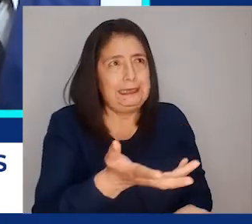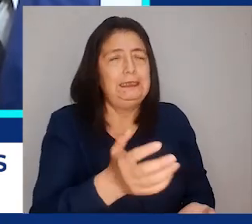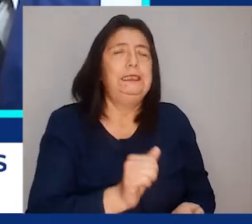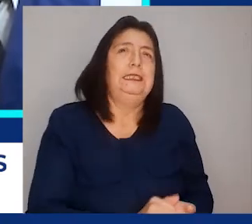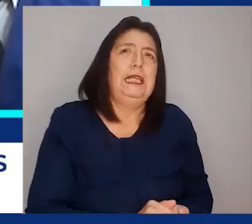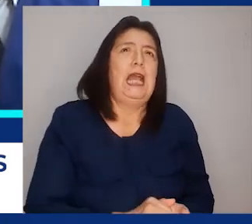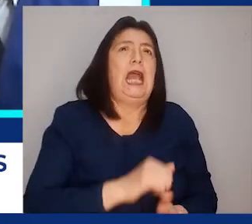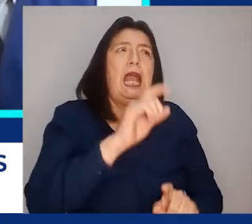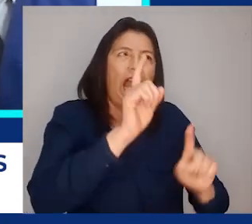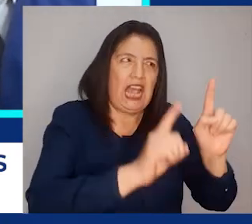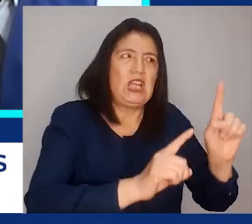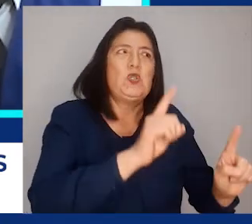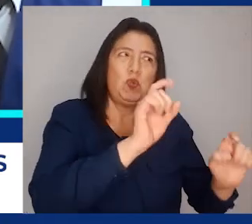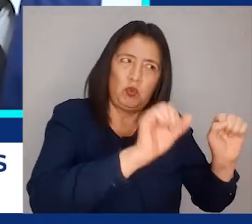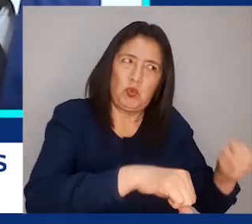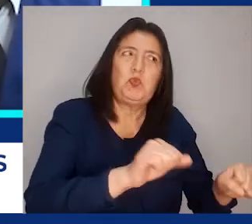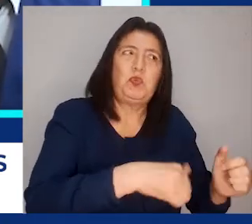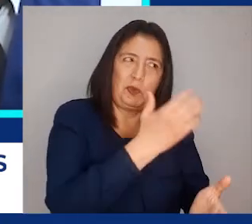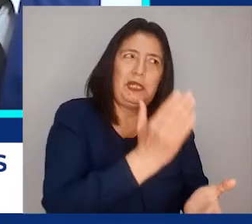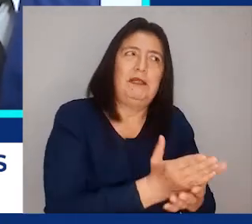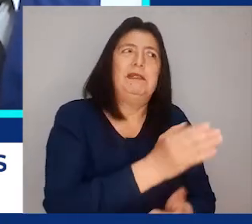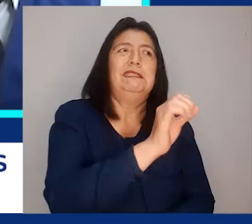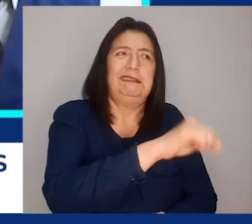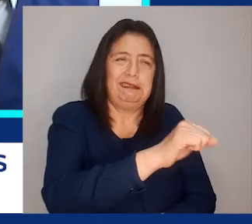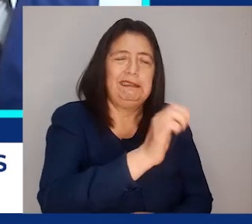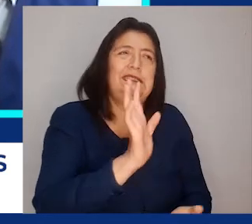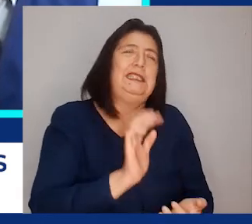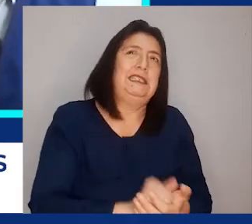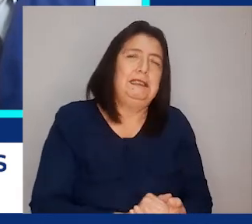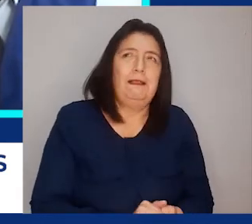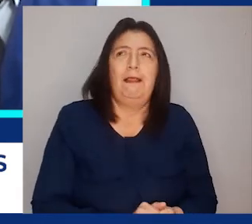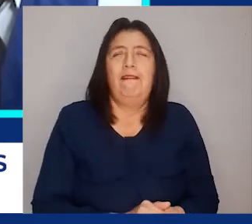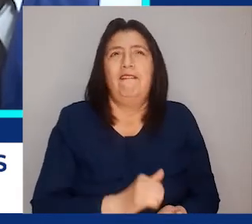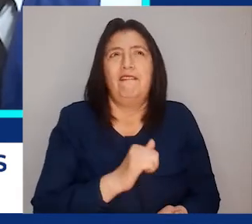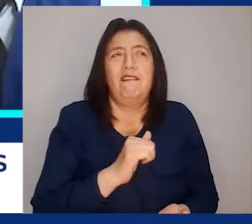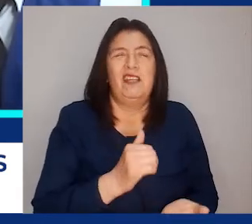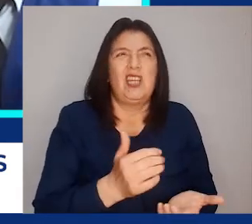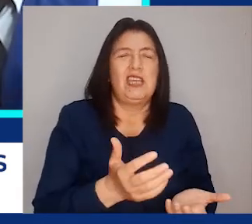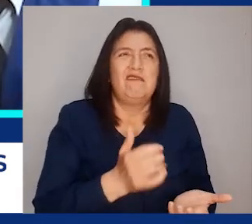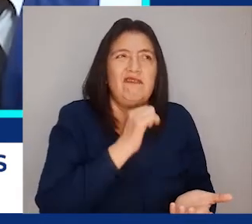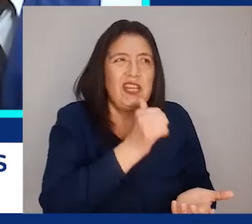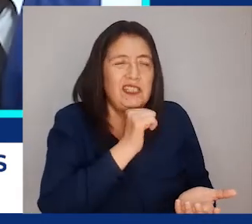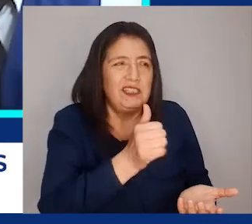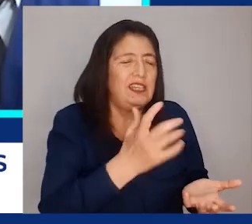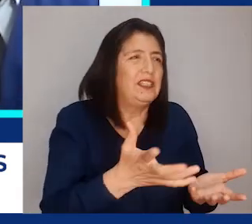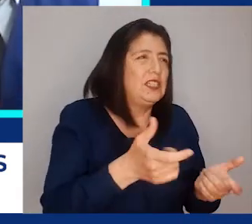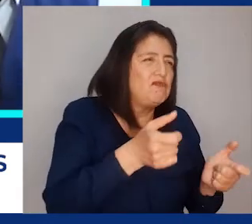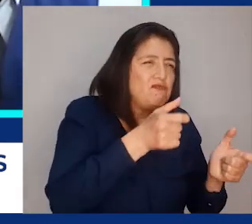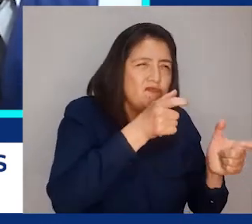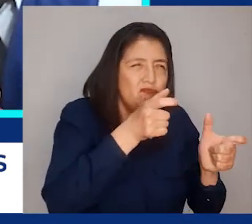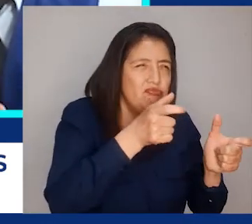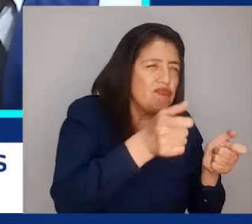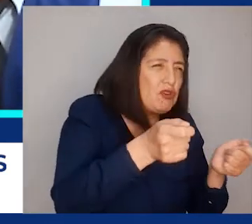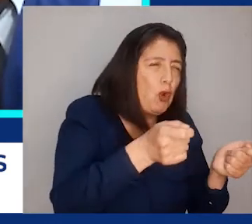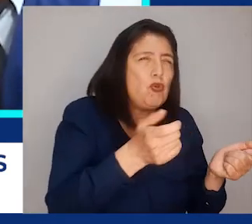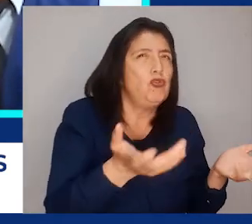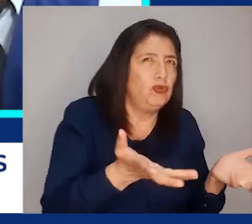algunos problemas de falta de control en